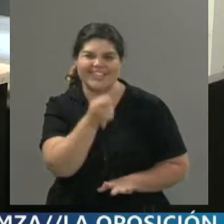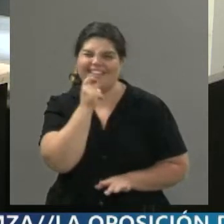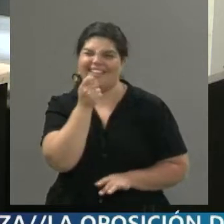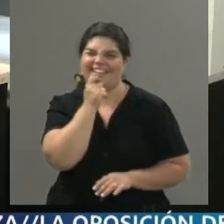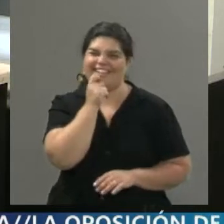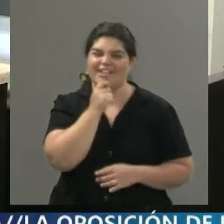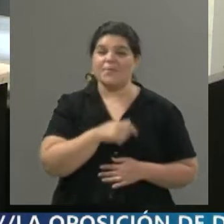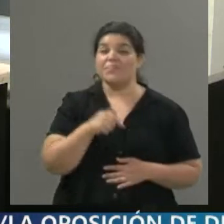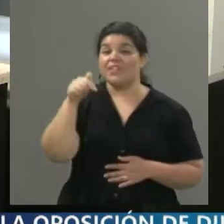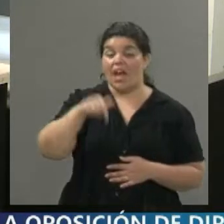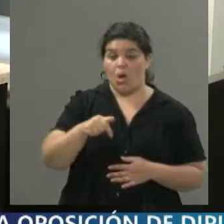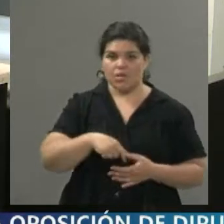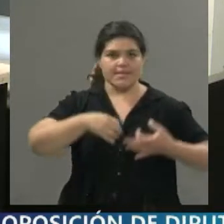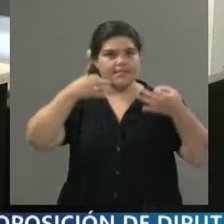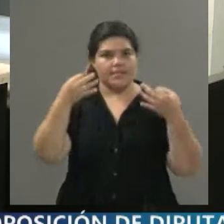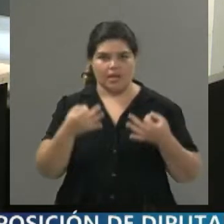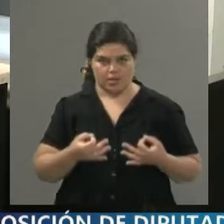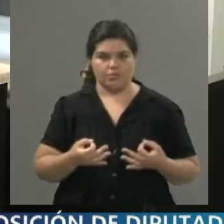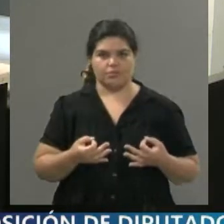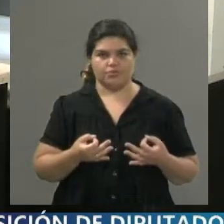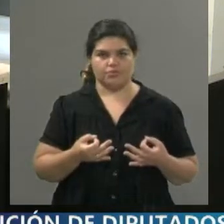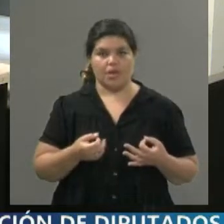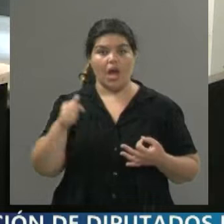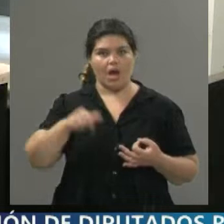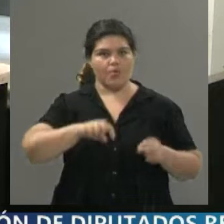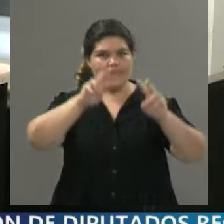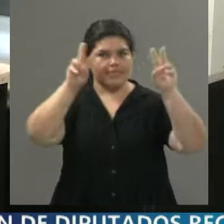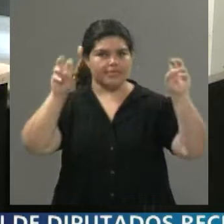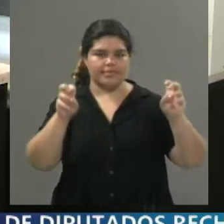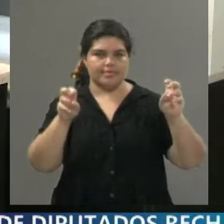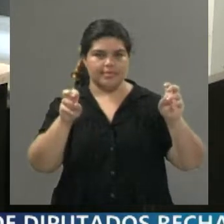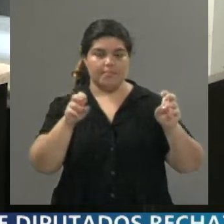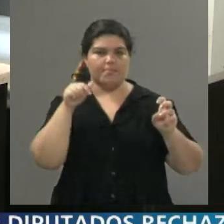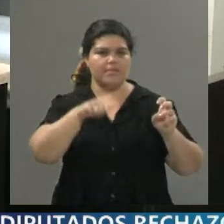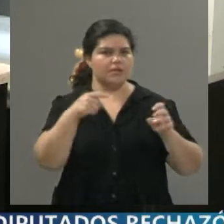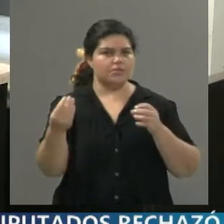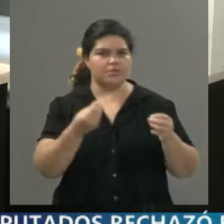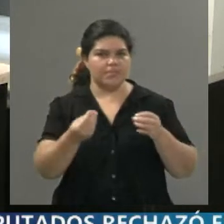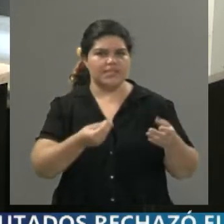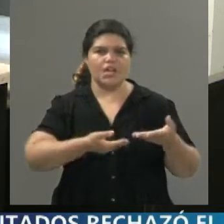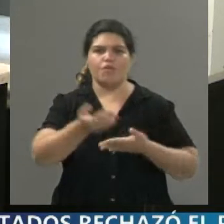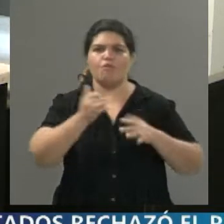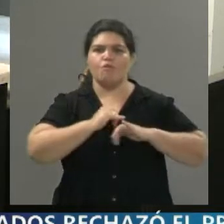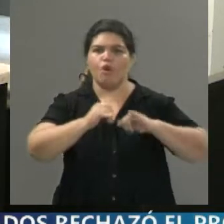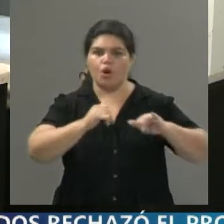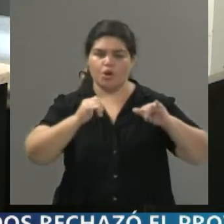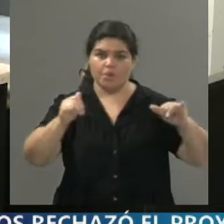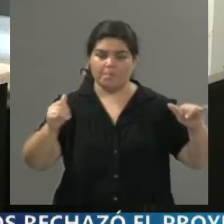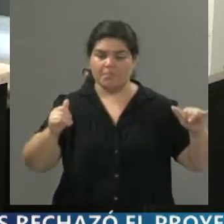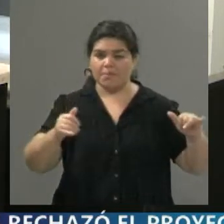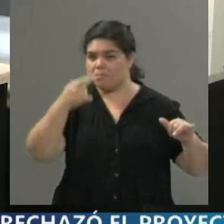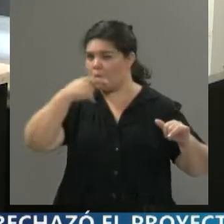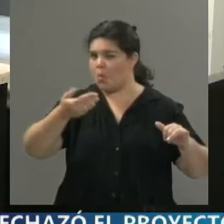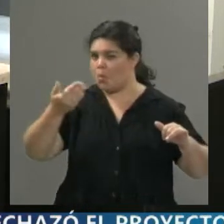en serio. Porque también vamos a hablar de un tema que justamente es otro informe que se ha presentado en las últimas horas, ¿no,